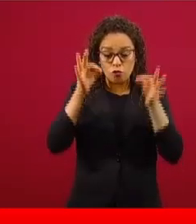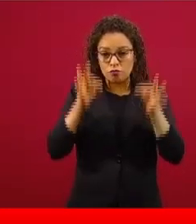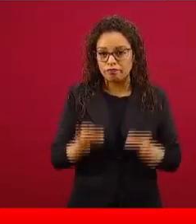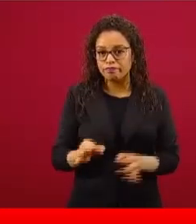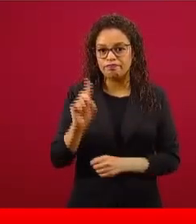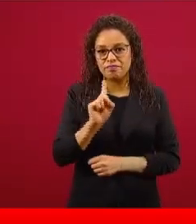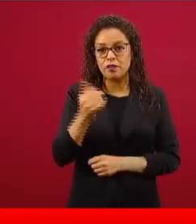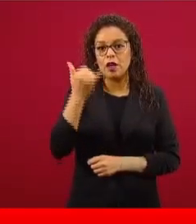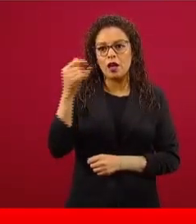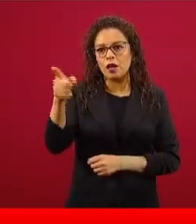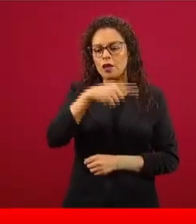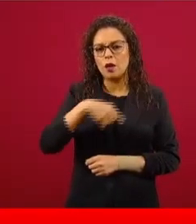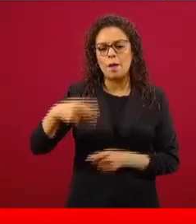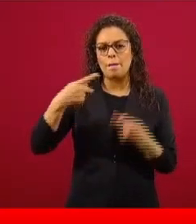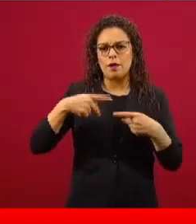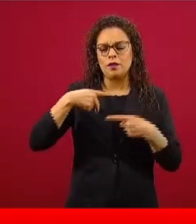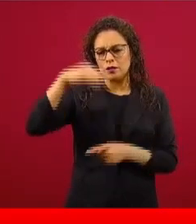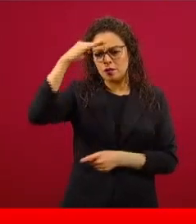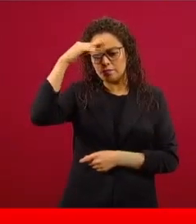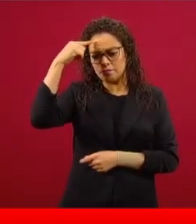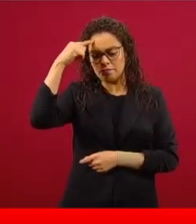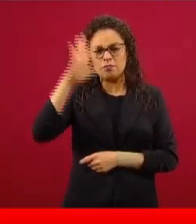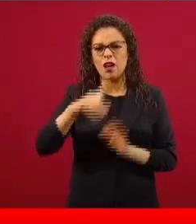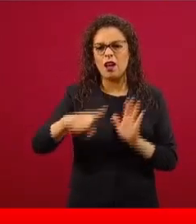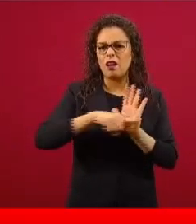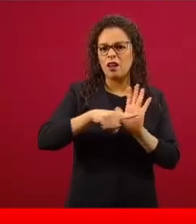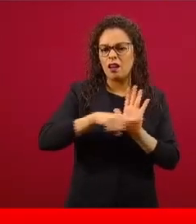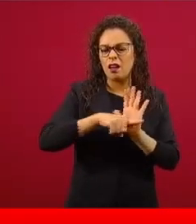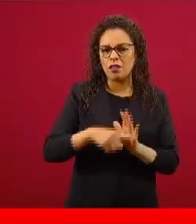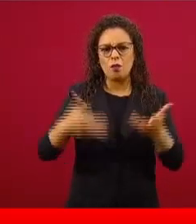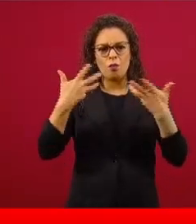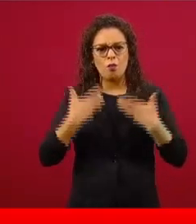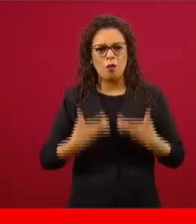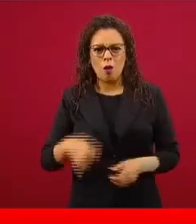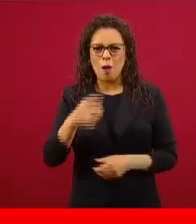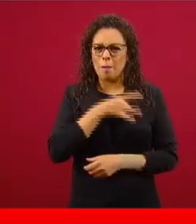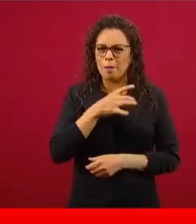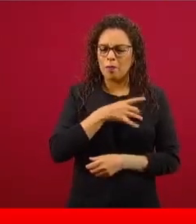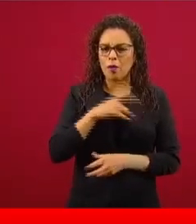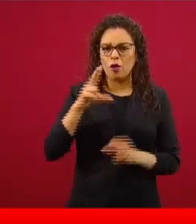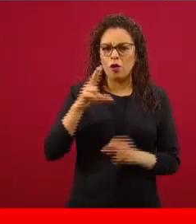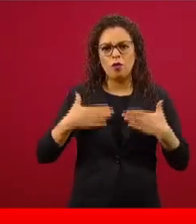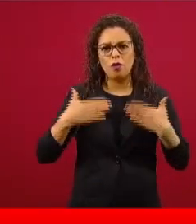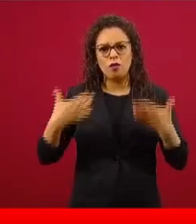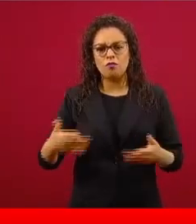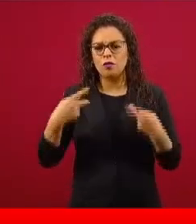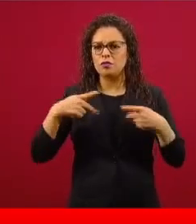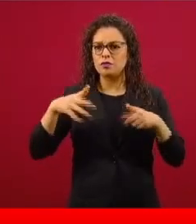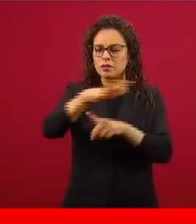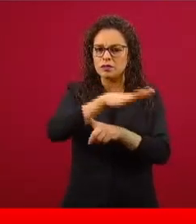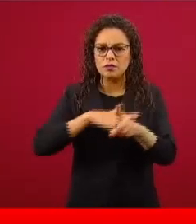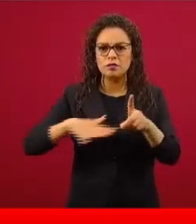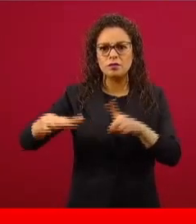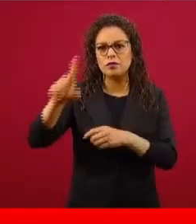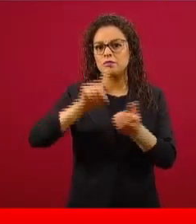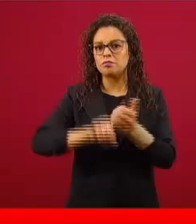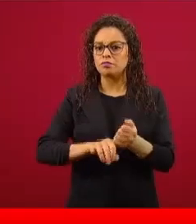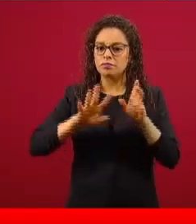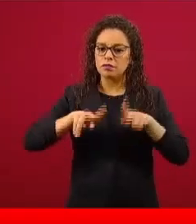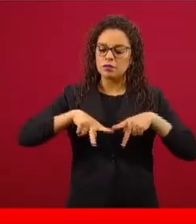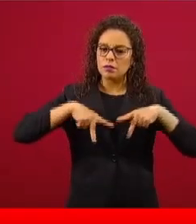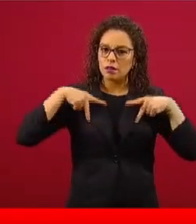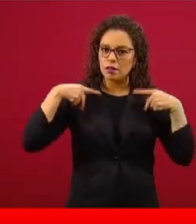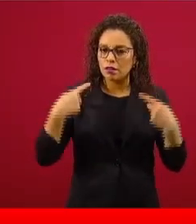negativas, pánico, desconfianza social, vulnerabilidad y prejuicios que